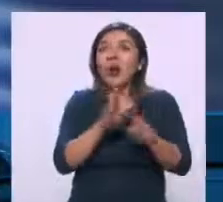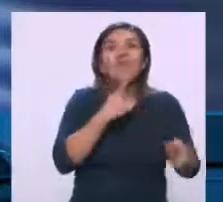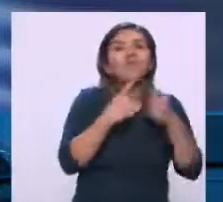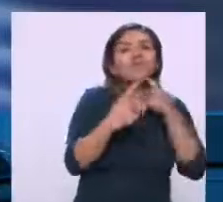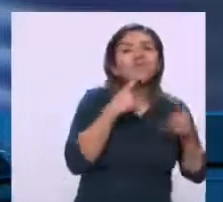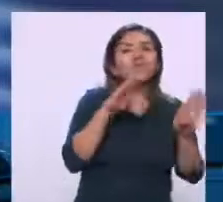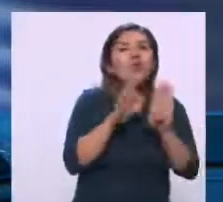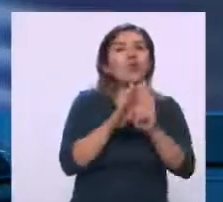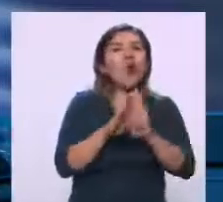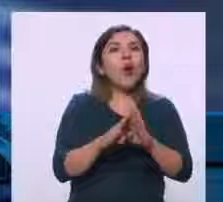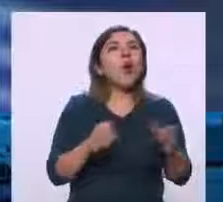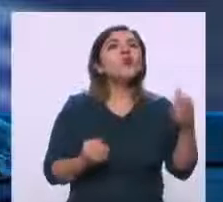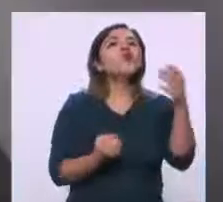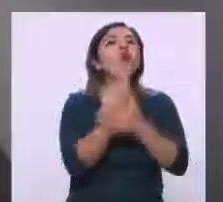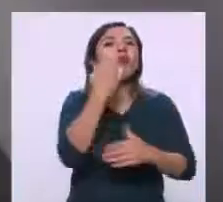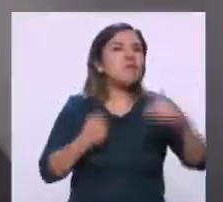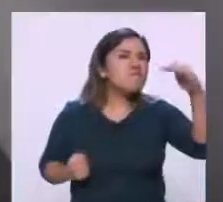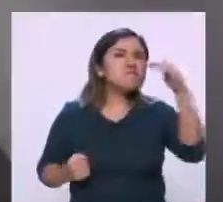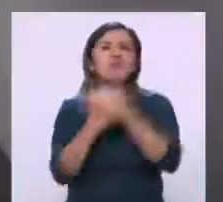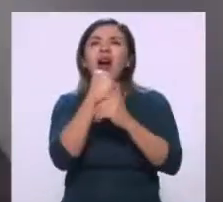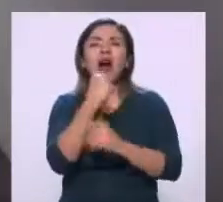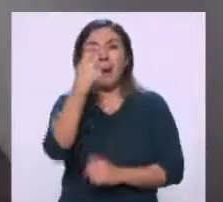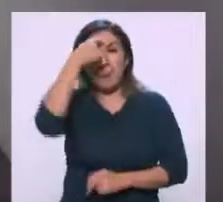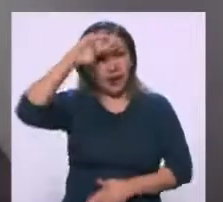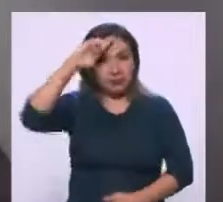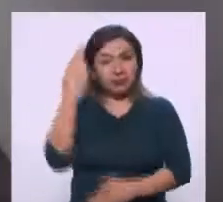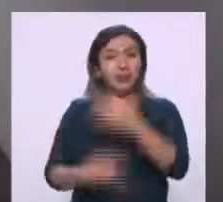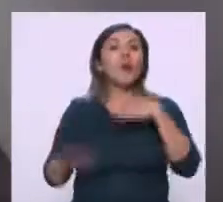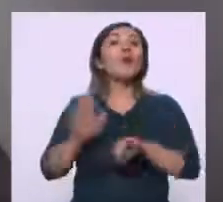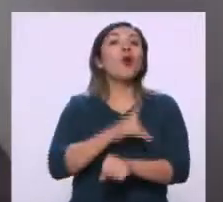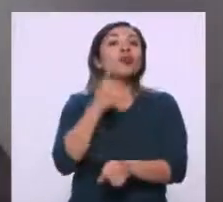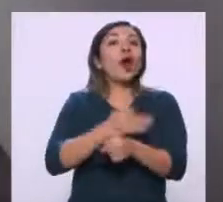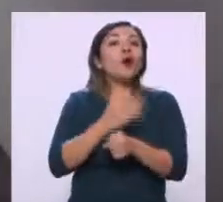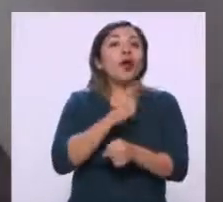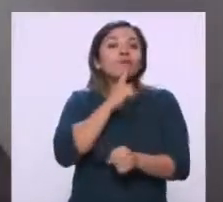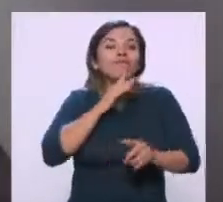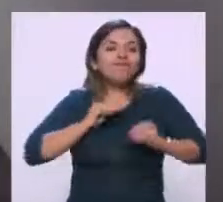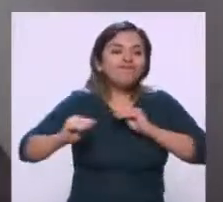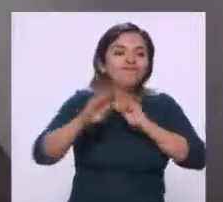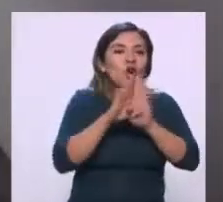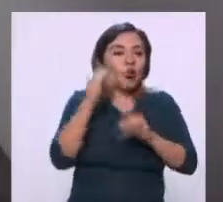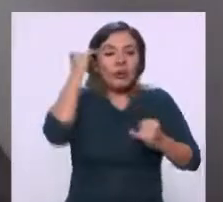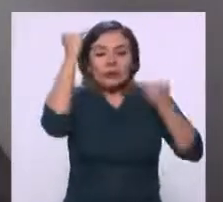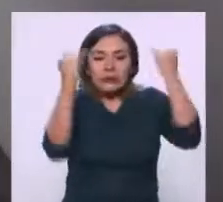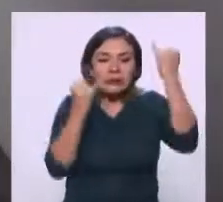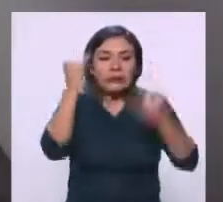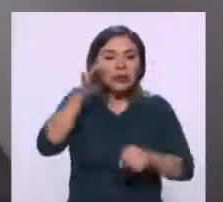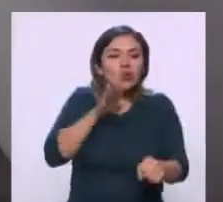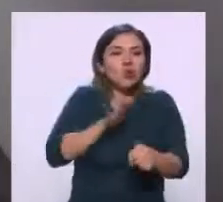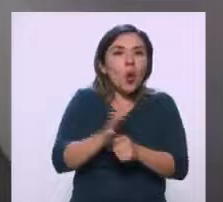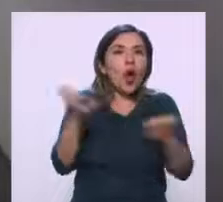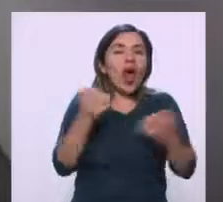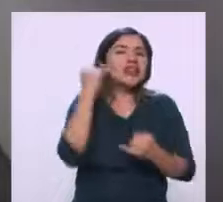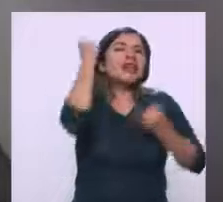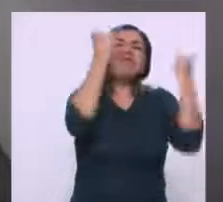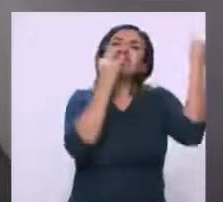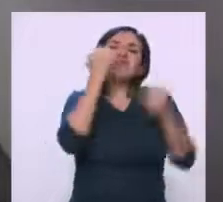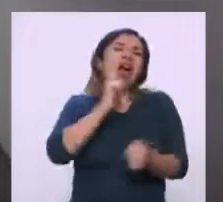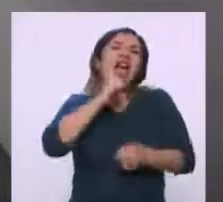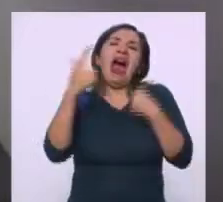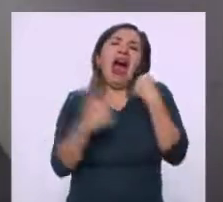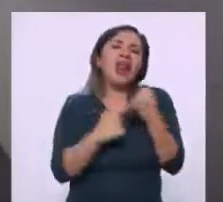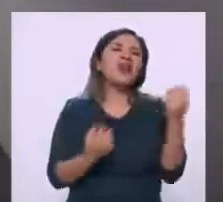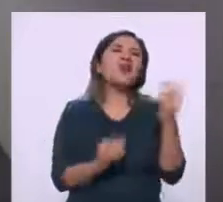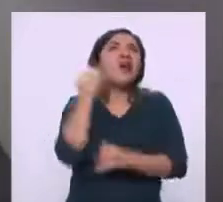una especie de gran golpe, ¿no? Este, parece que están como tratando de crear una gran tendencia y van a inventarse algo, ¿no?